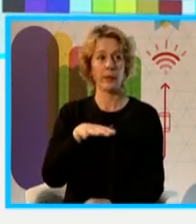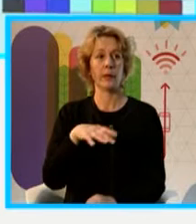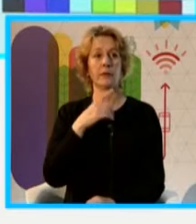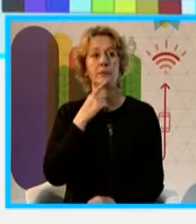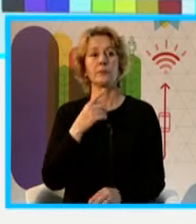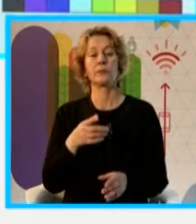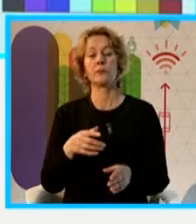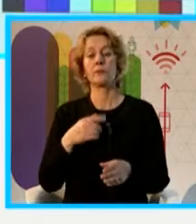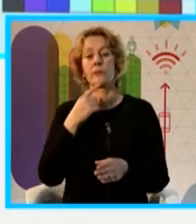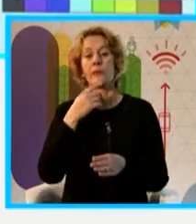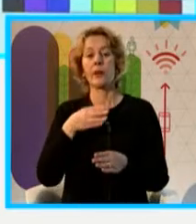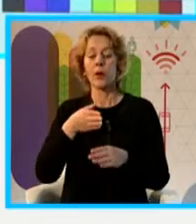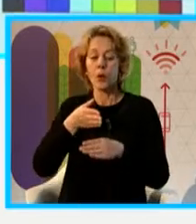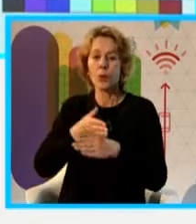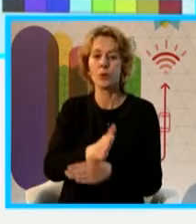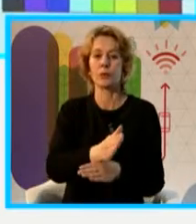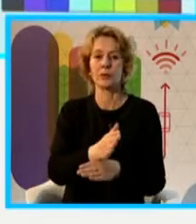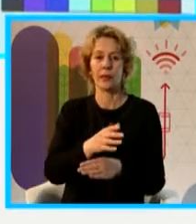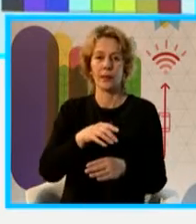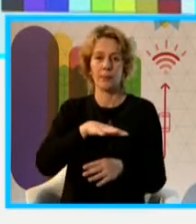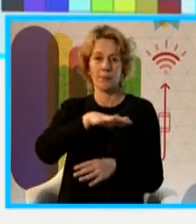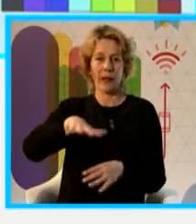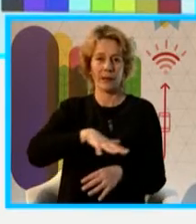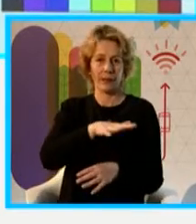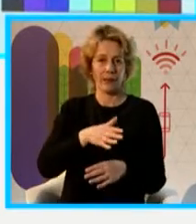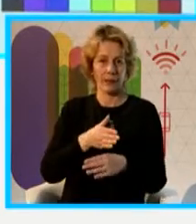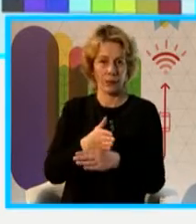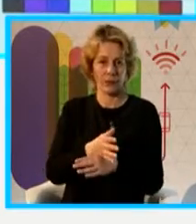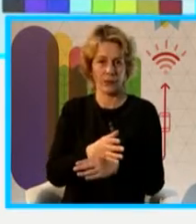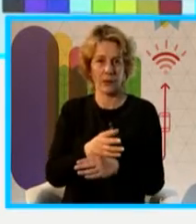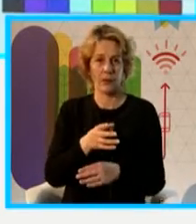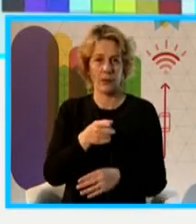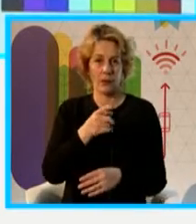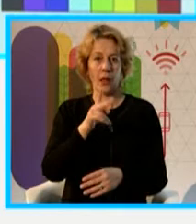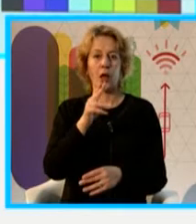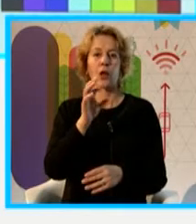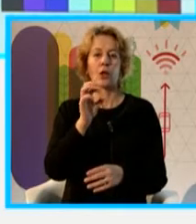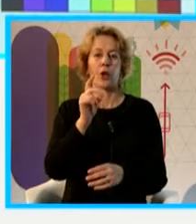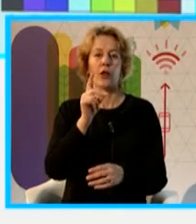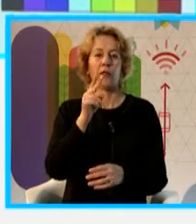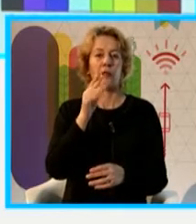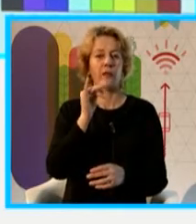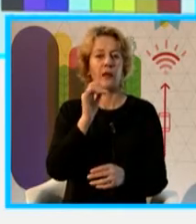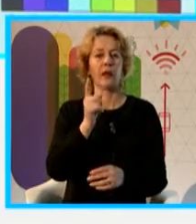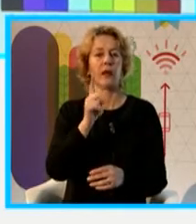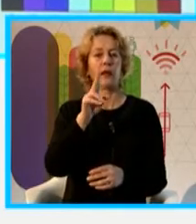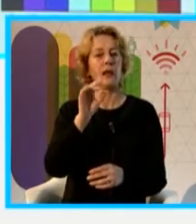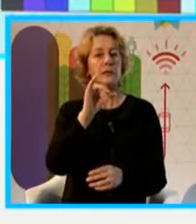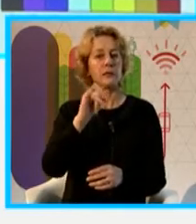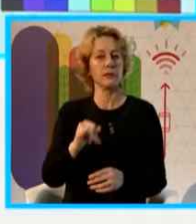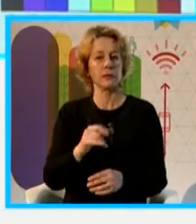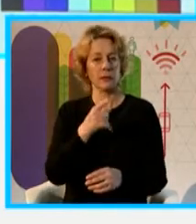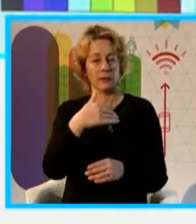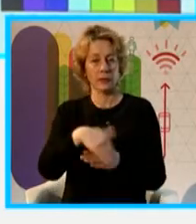que cruza el parque, Rodríguez y la otra calle que está por el costado ahí en Erray-Reising, y que además la idea